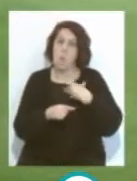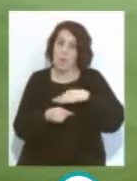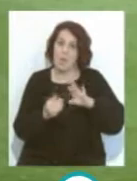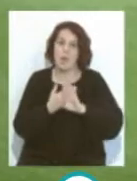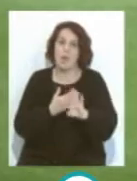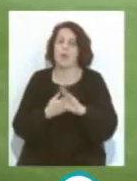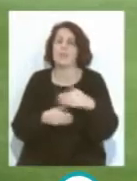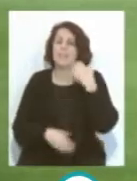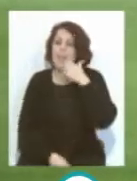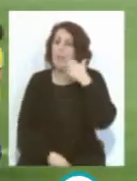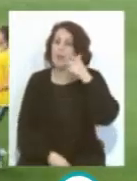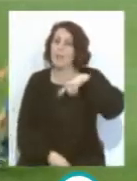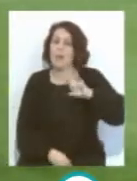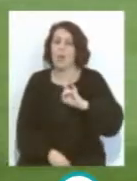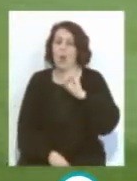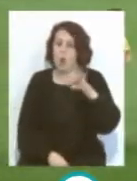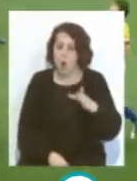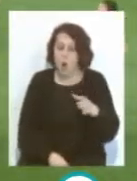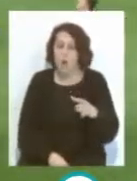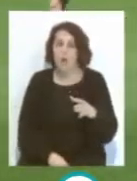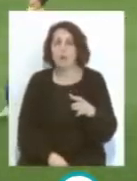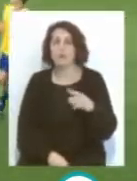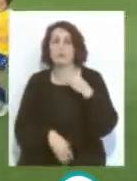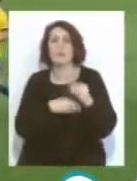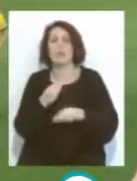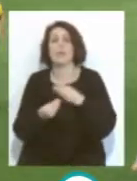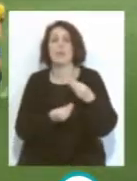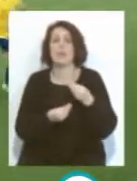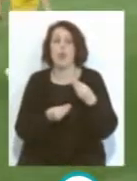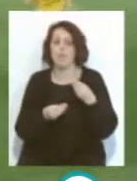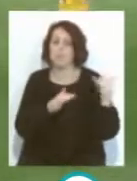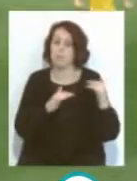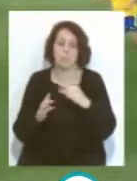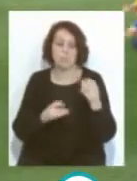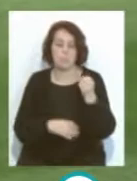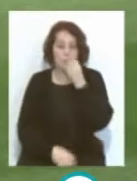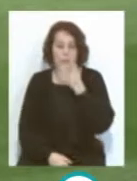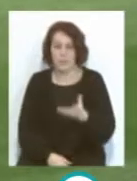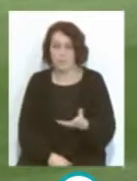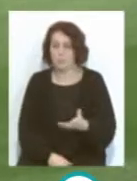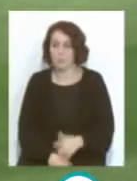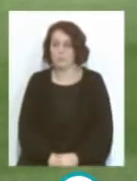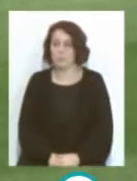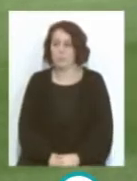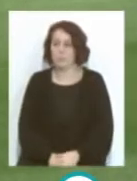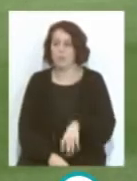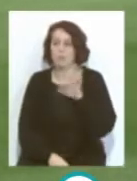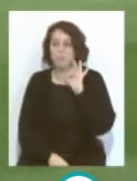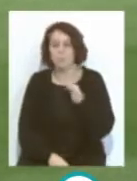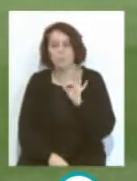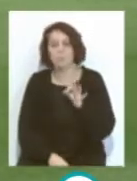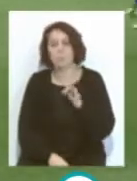Sature también, aparte de marcar el gol, hizo un muy buen partido. La verdad que